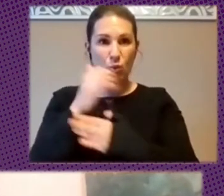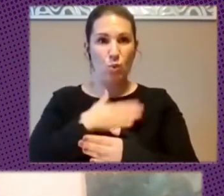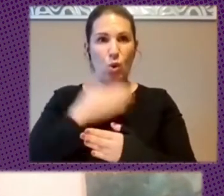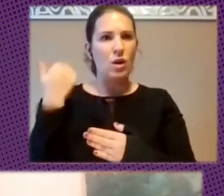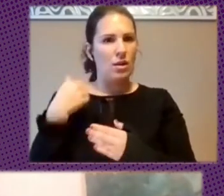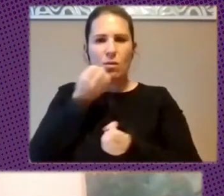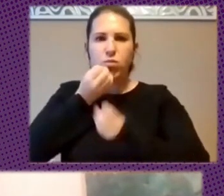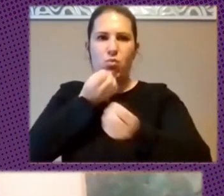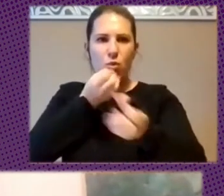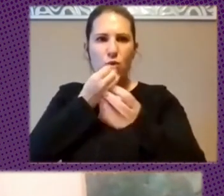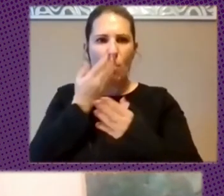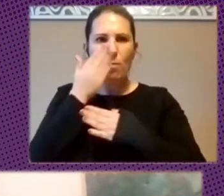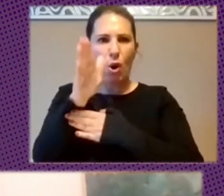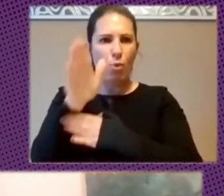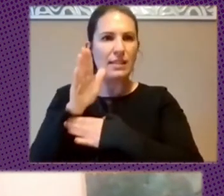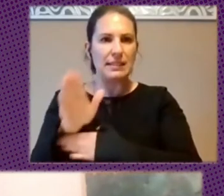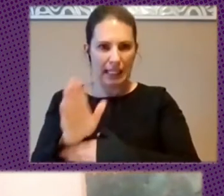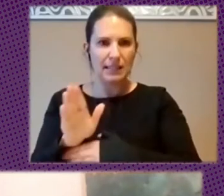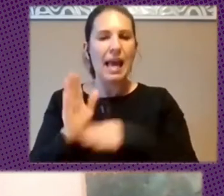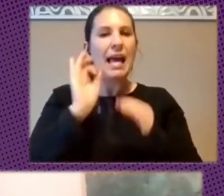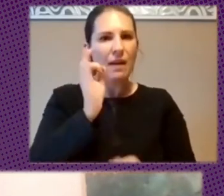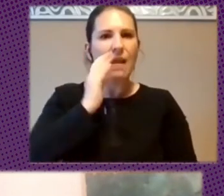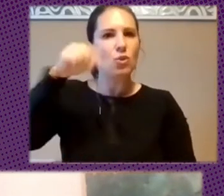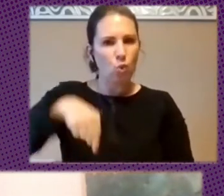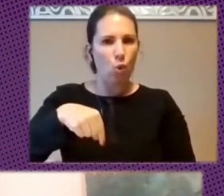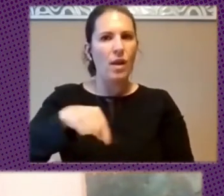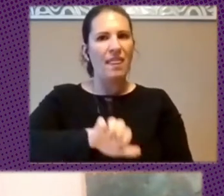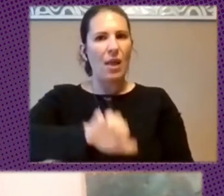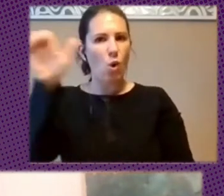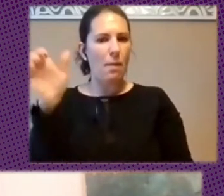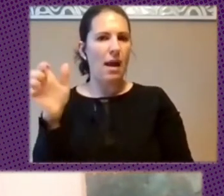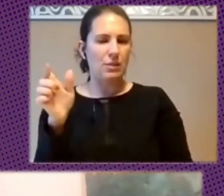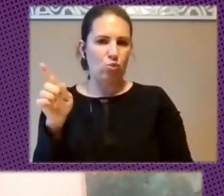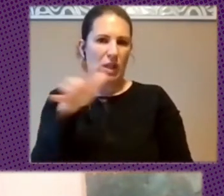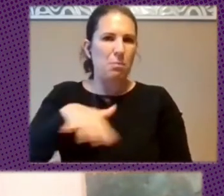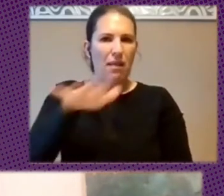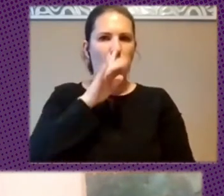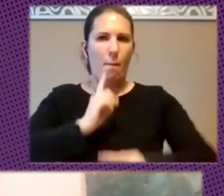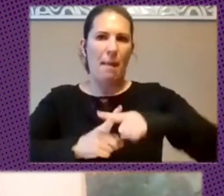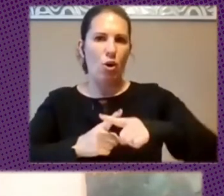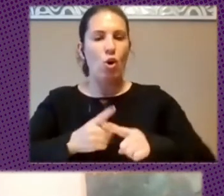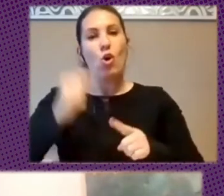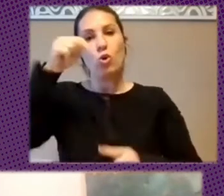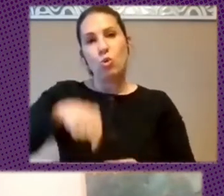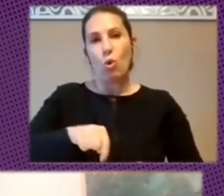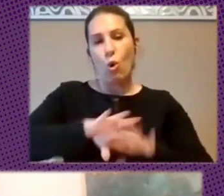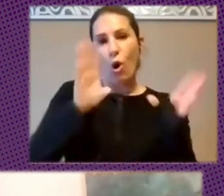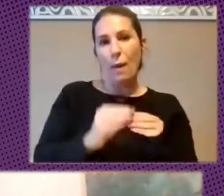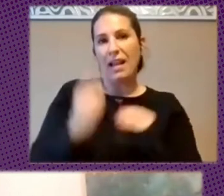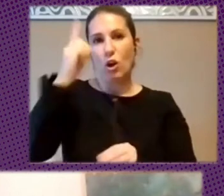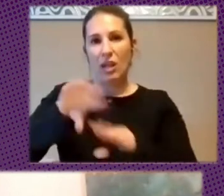Ofrecer Una Serie De Propuestas Es Verdad Que Es El Sur De Europa Es Un Espacio Intermedio Entre El Sur Global Y Norte Global